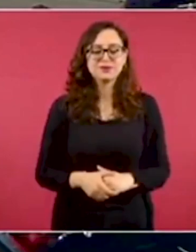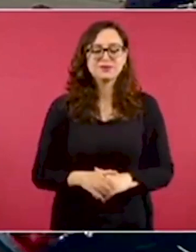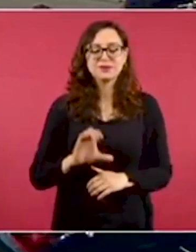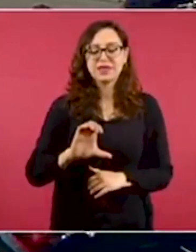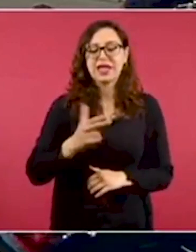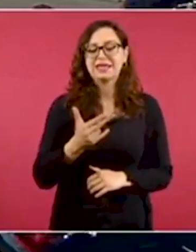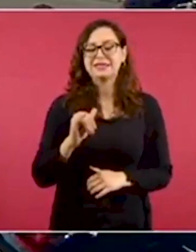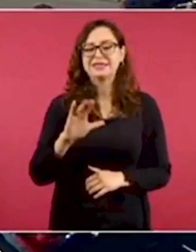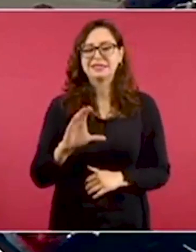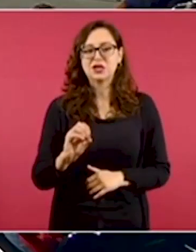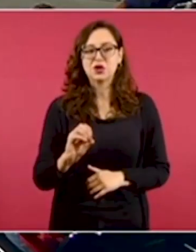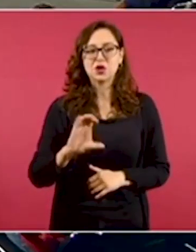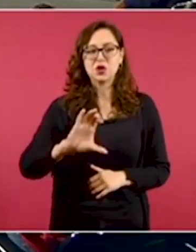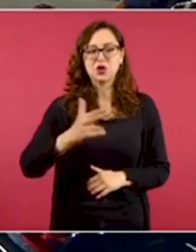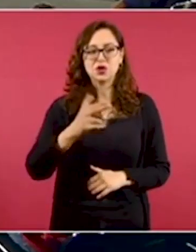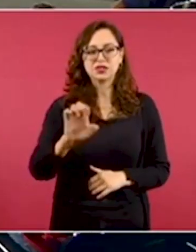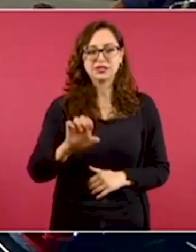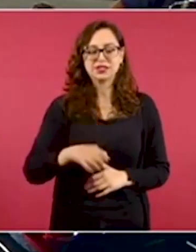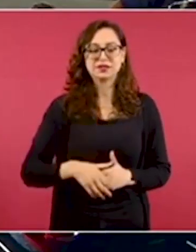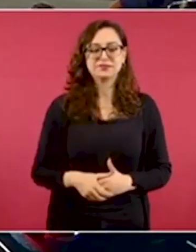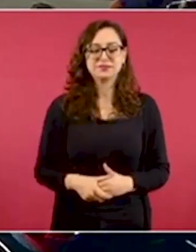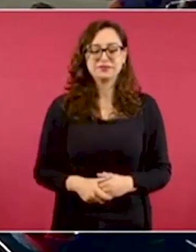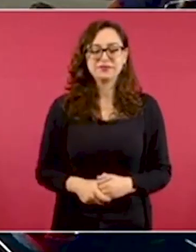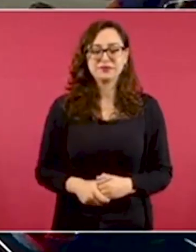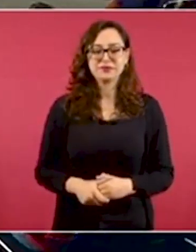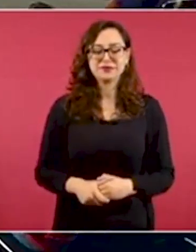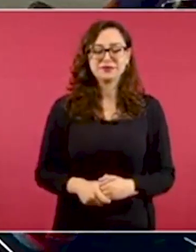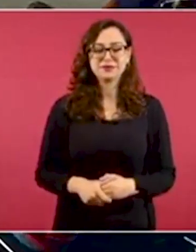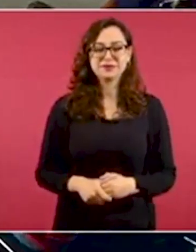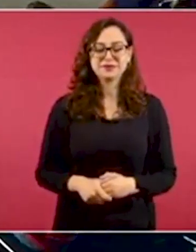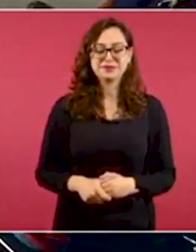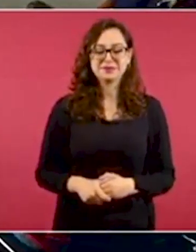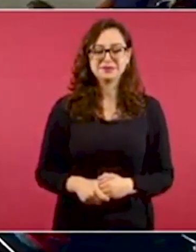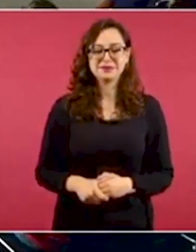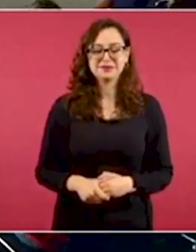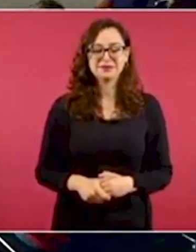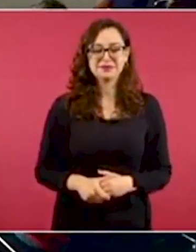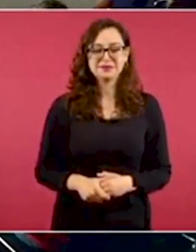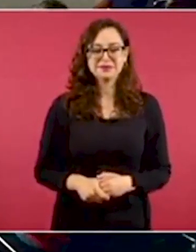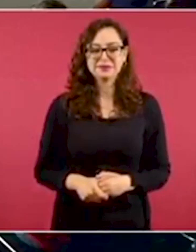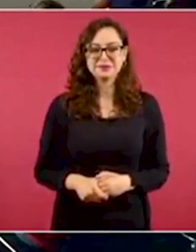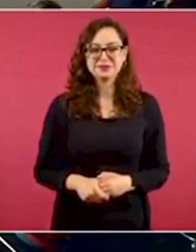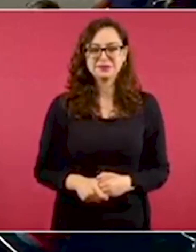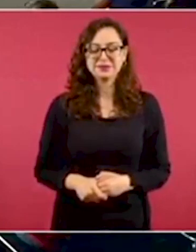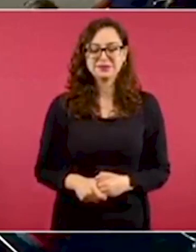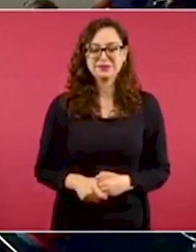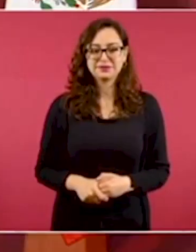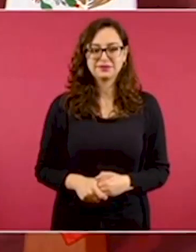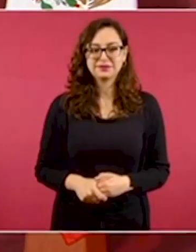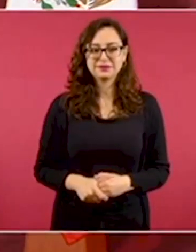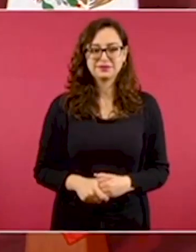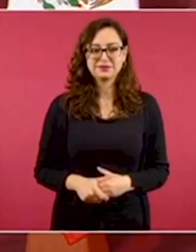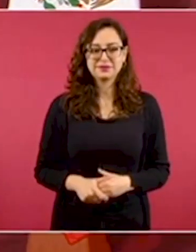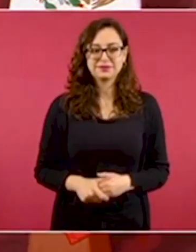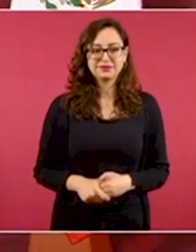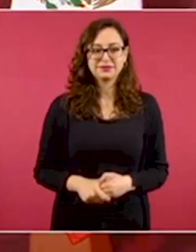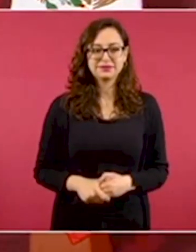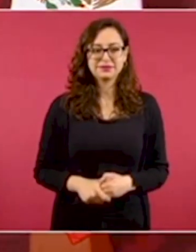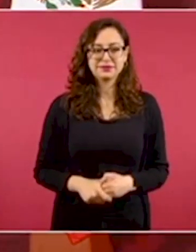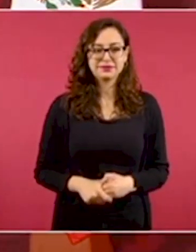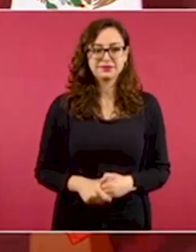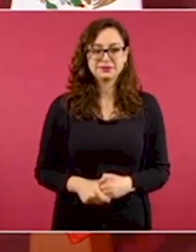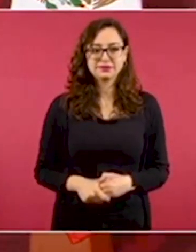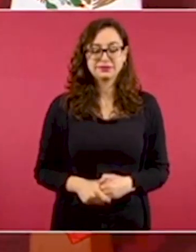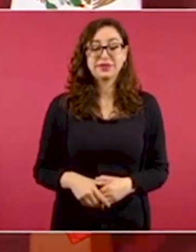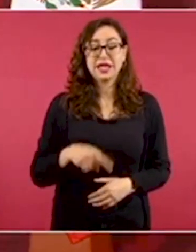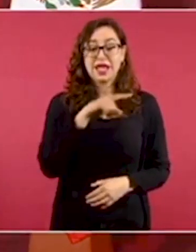Chicoche, es una canción porque Chicoche quería entrar